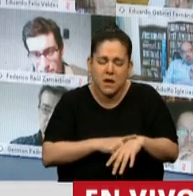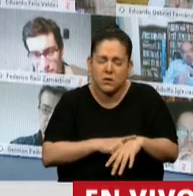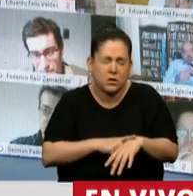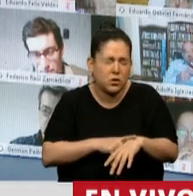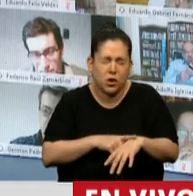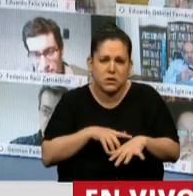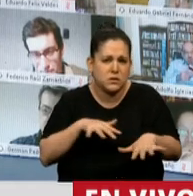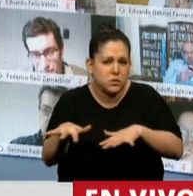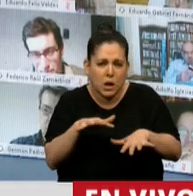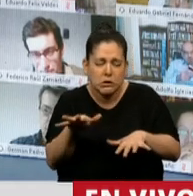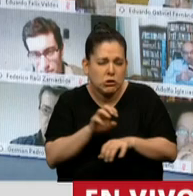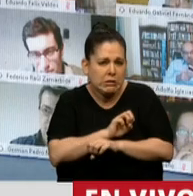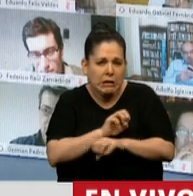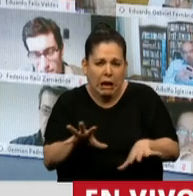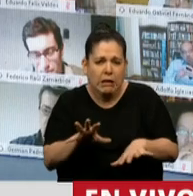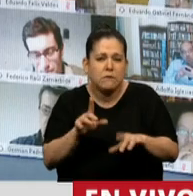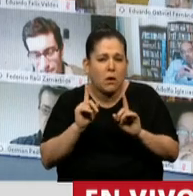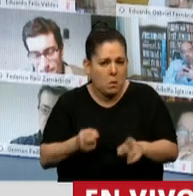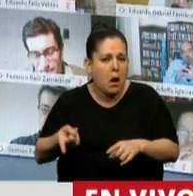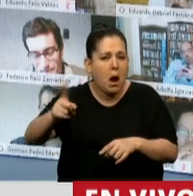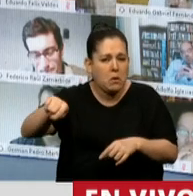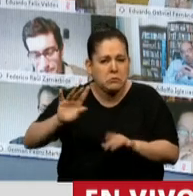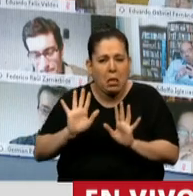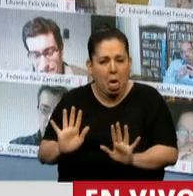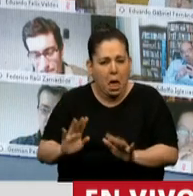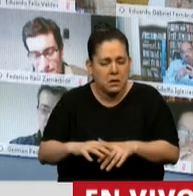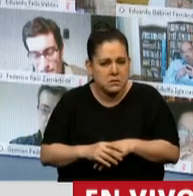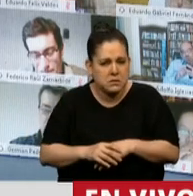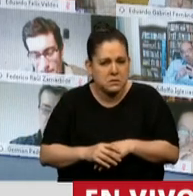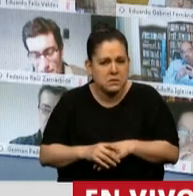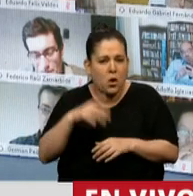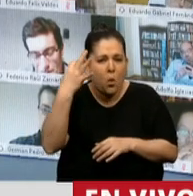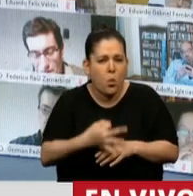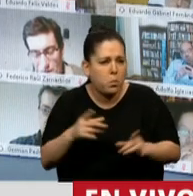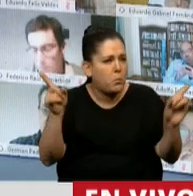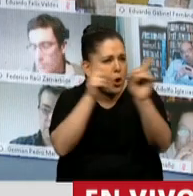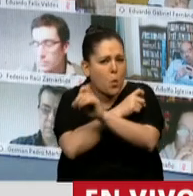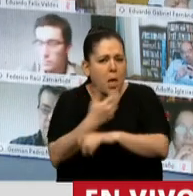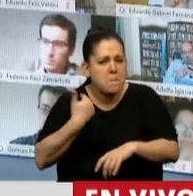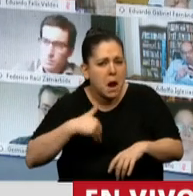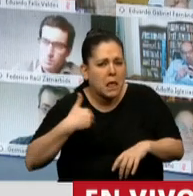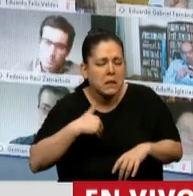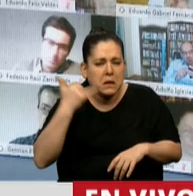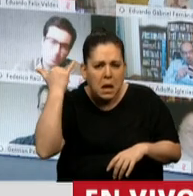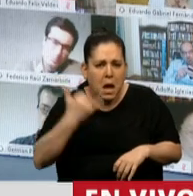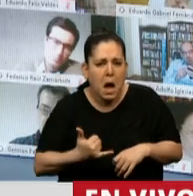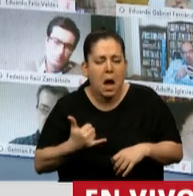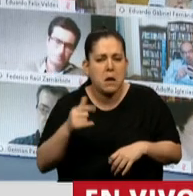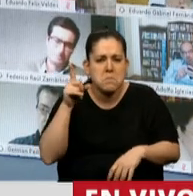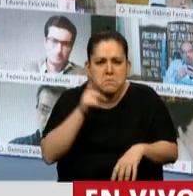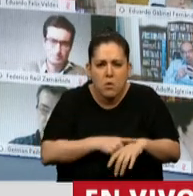incertidumbre, en momentos de tanto problema para el país, en momentos